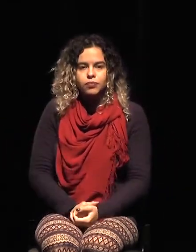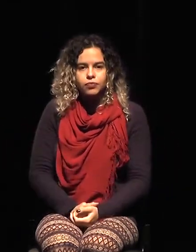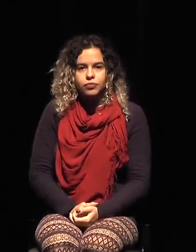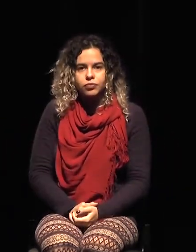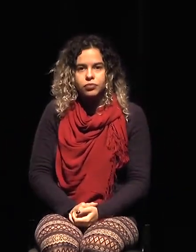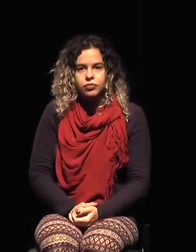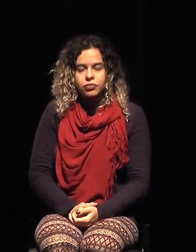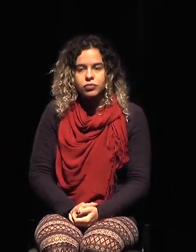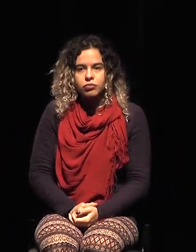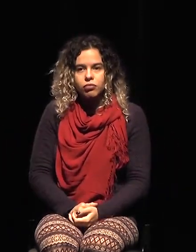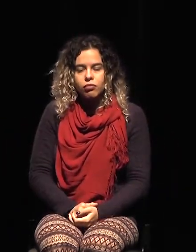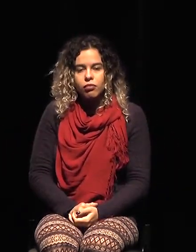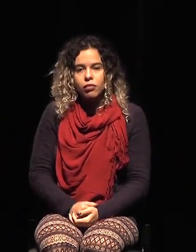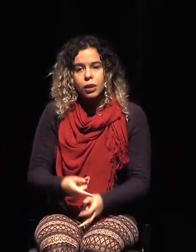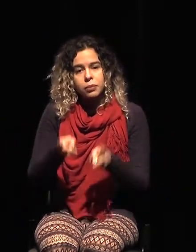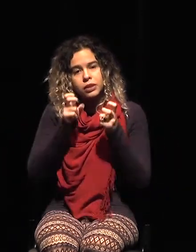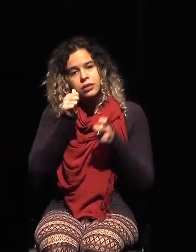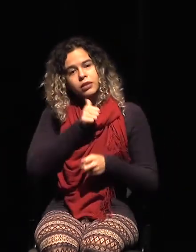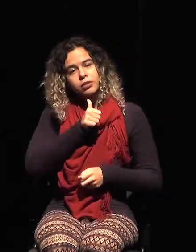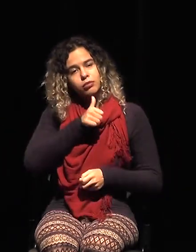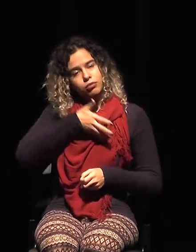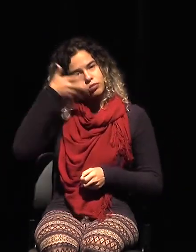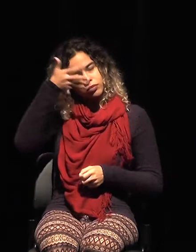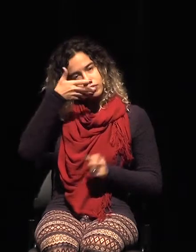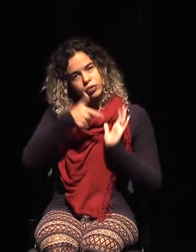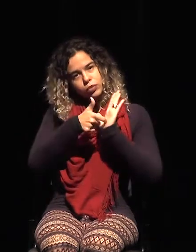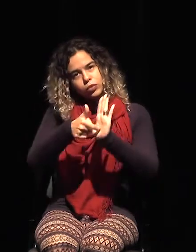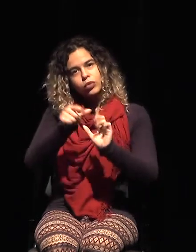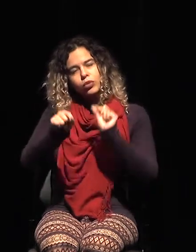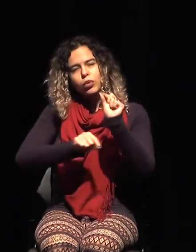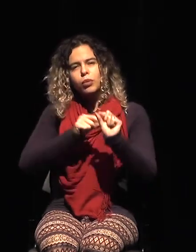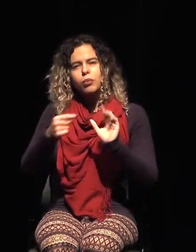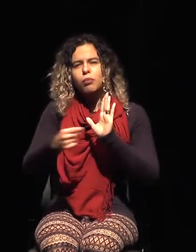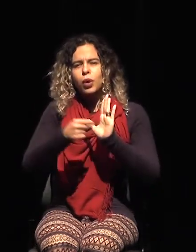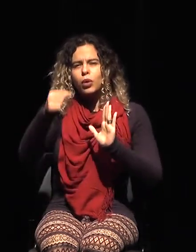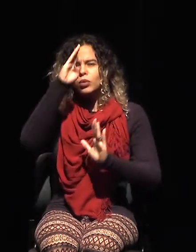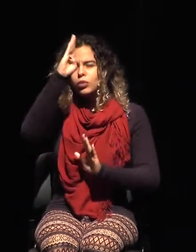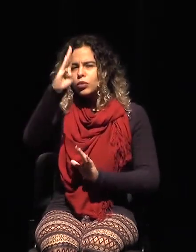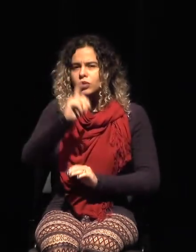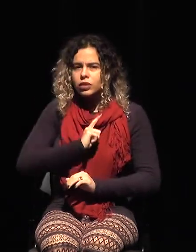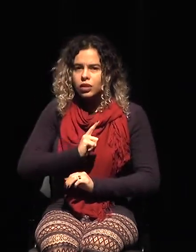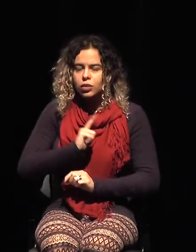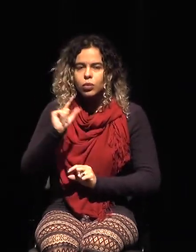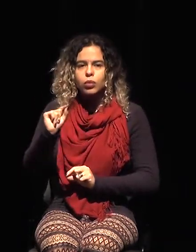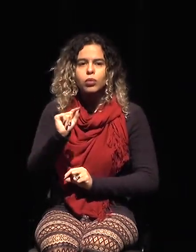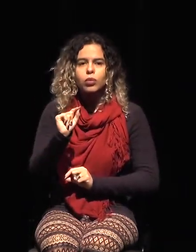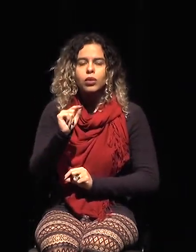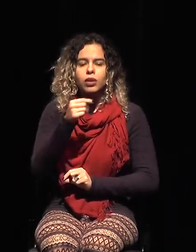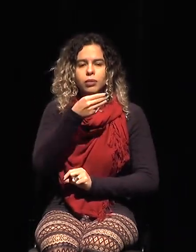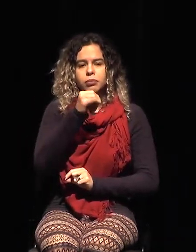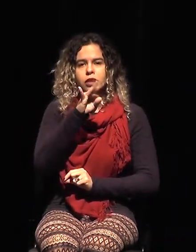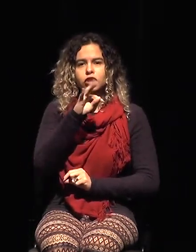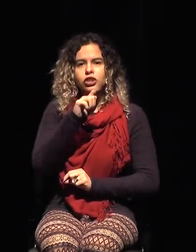habló antes de mí trata de un punto importante que es la